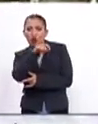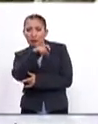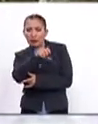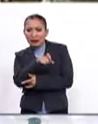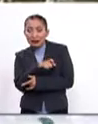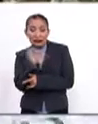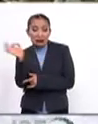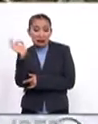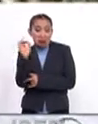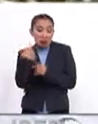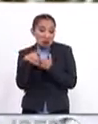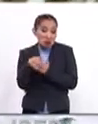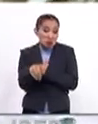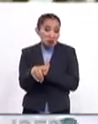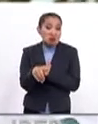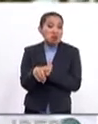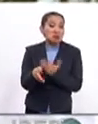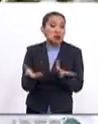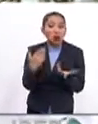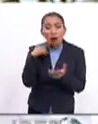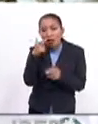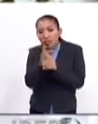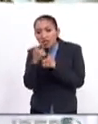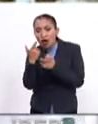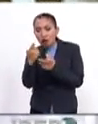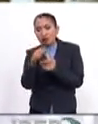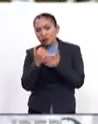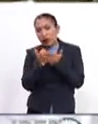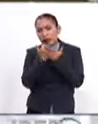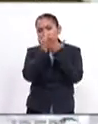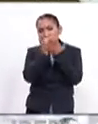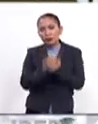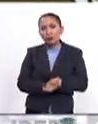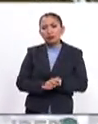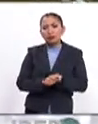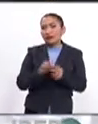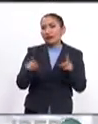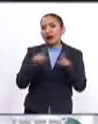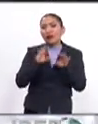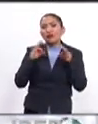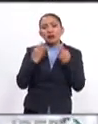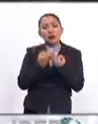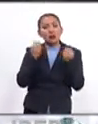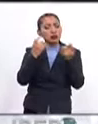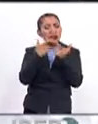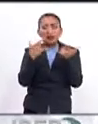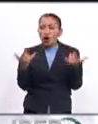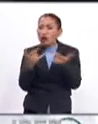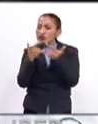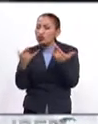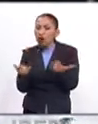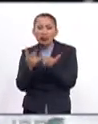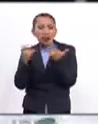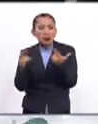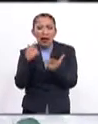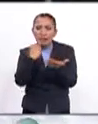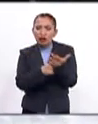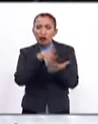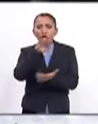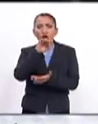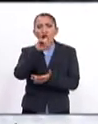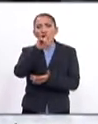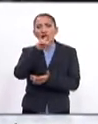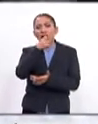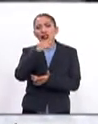seguramente podríamos redescubrir de la mano de usted, de muchas formas tantas historias que se vivieron en el Colegio de